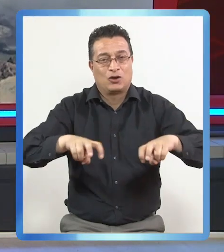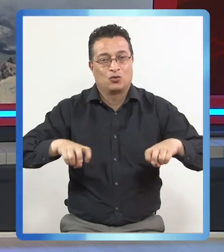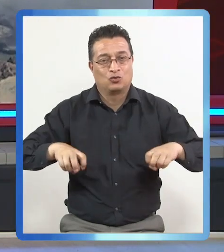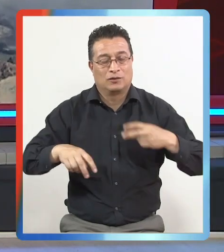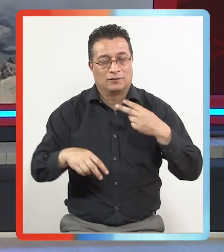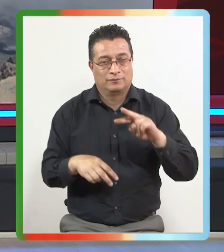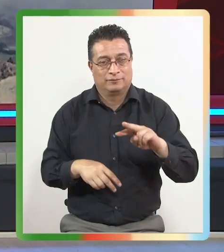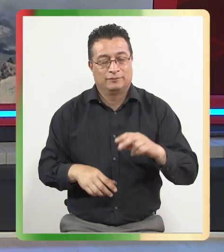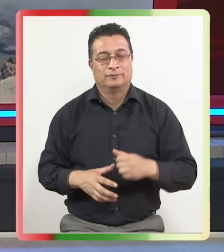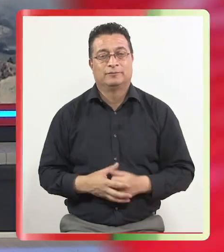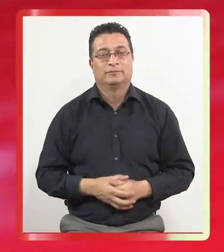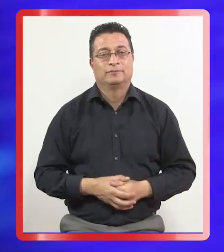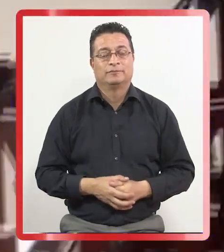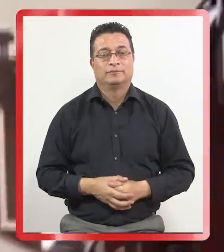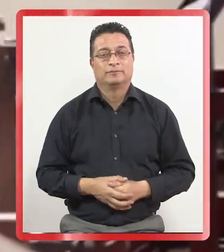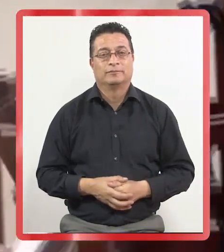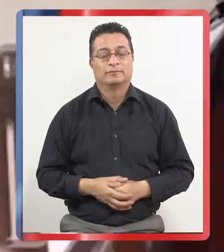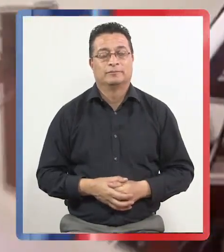Telecanal con esta nota.